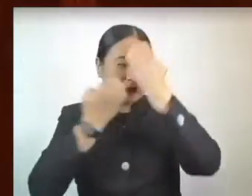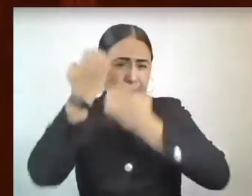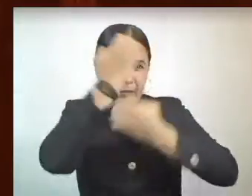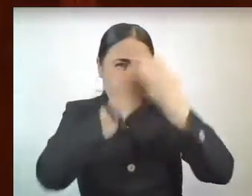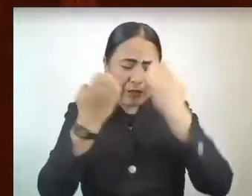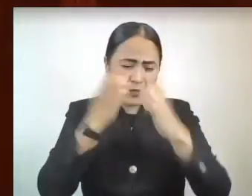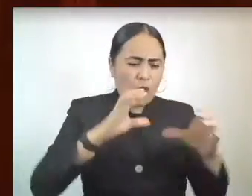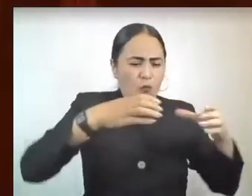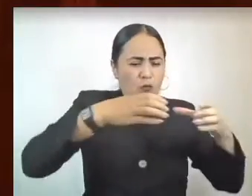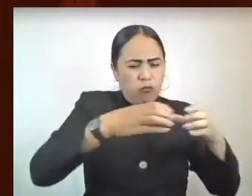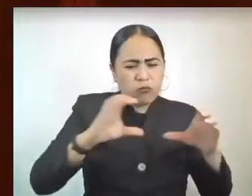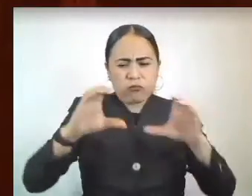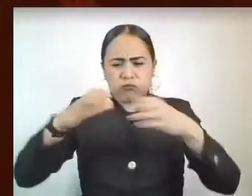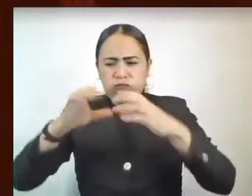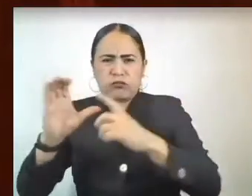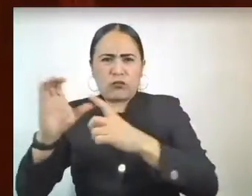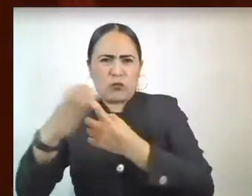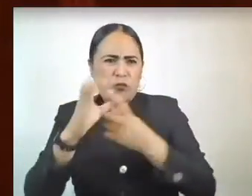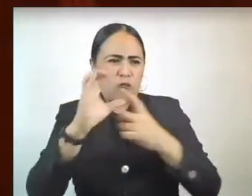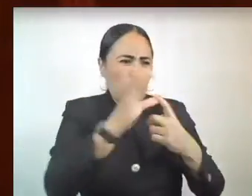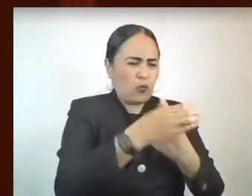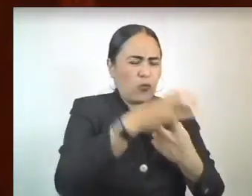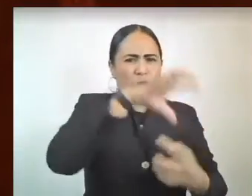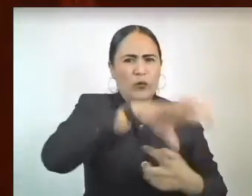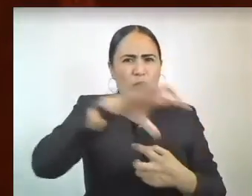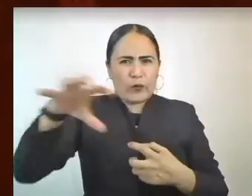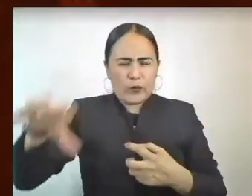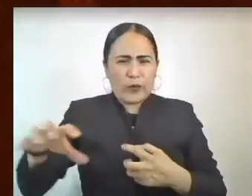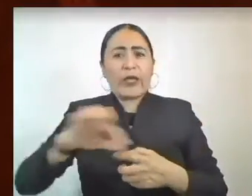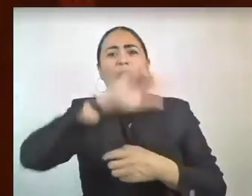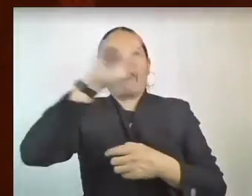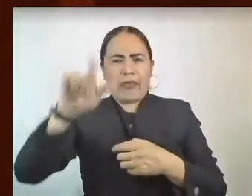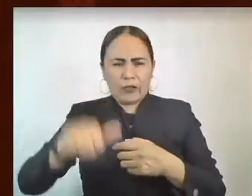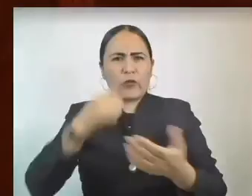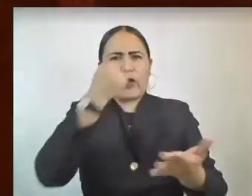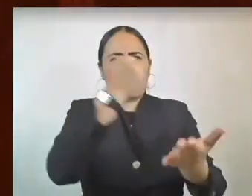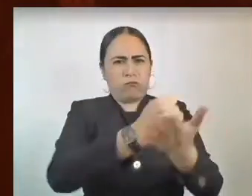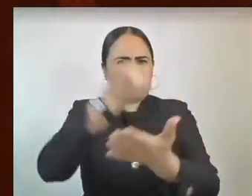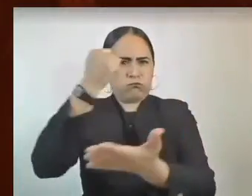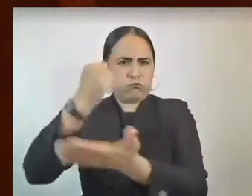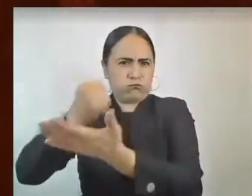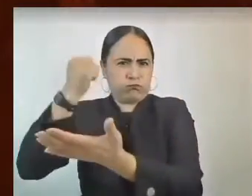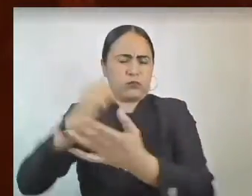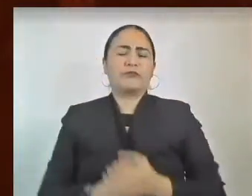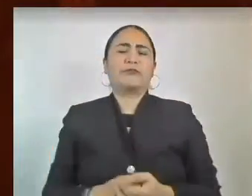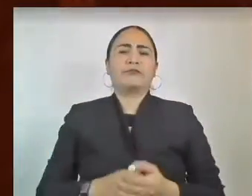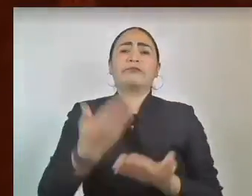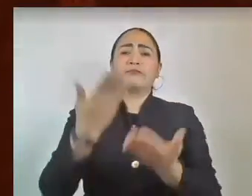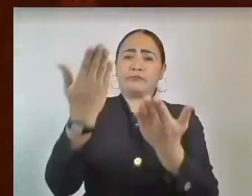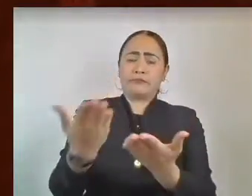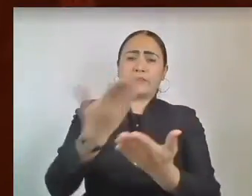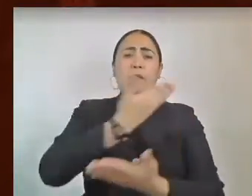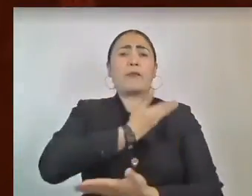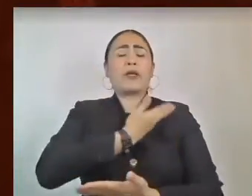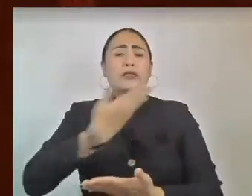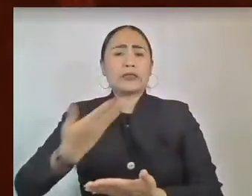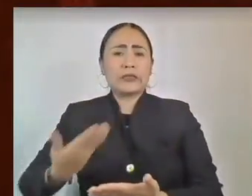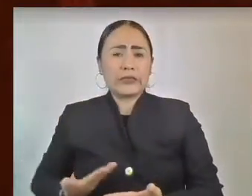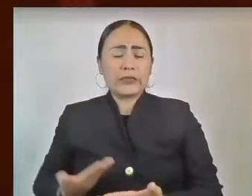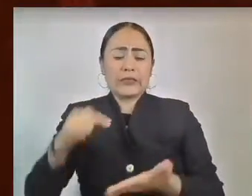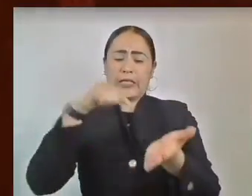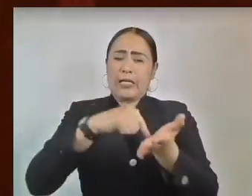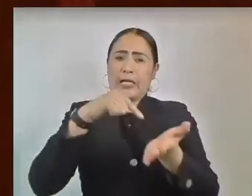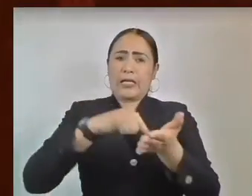comisiones legislativas sea aprobado en sus términos. Presidente, toda vez que la lectura de la